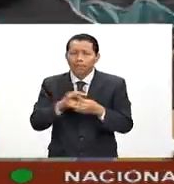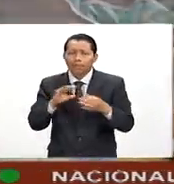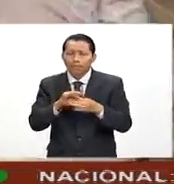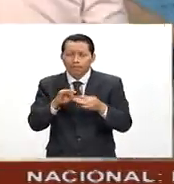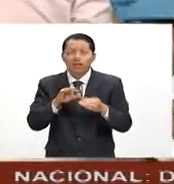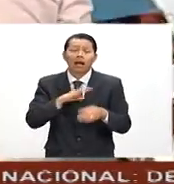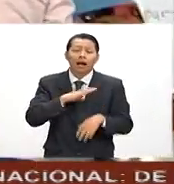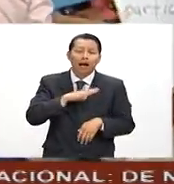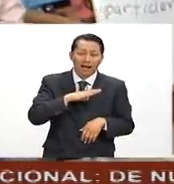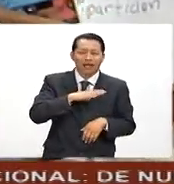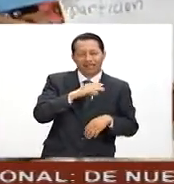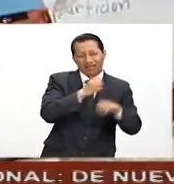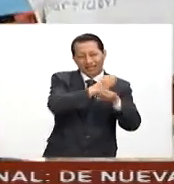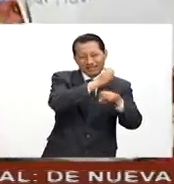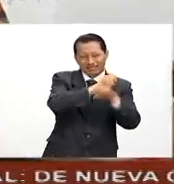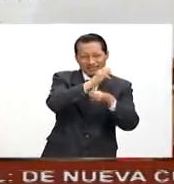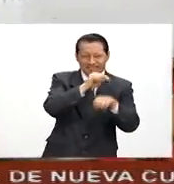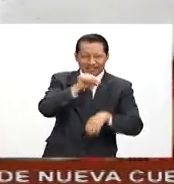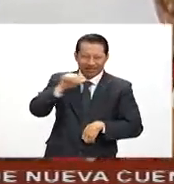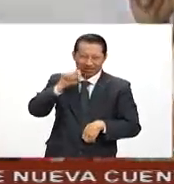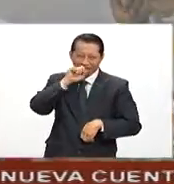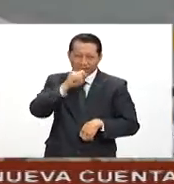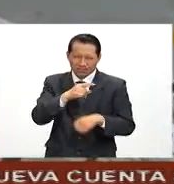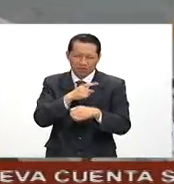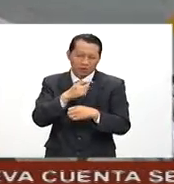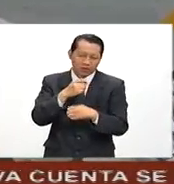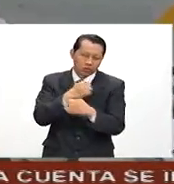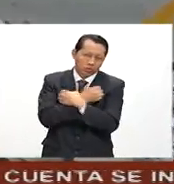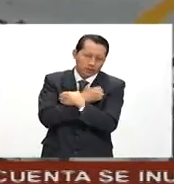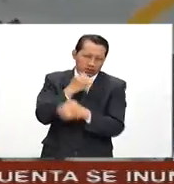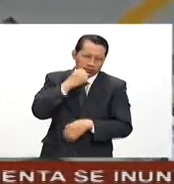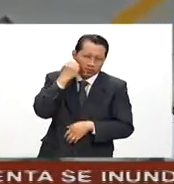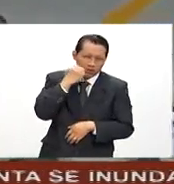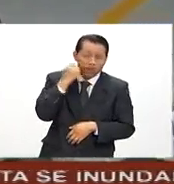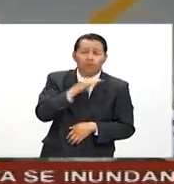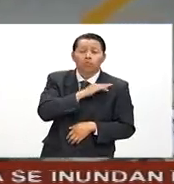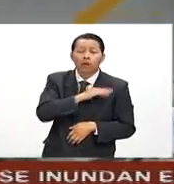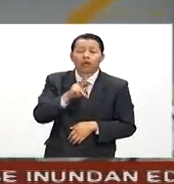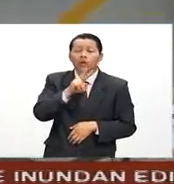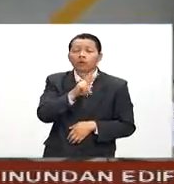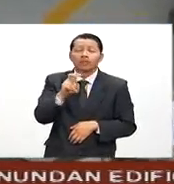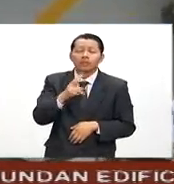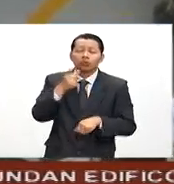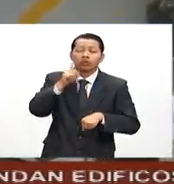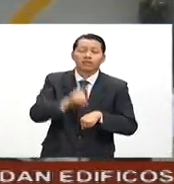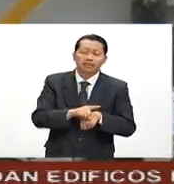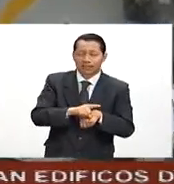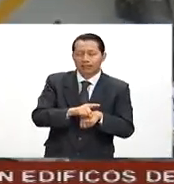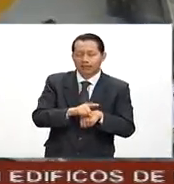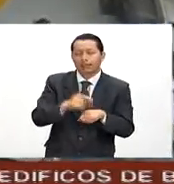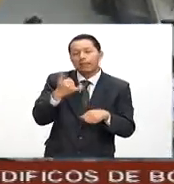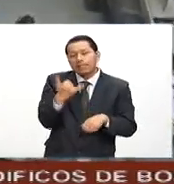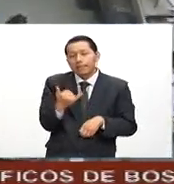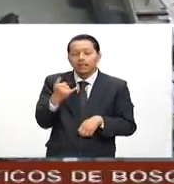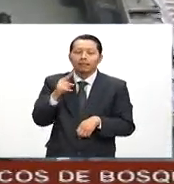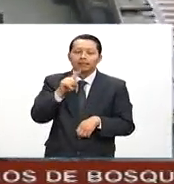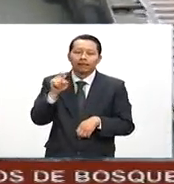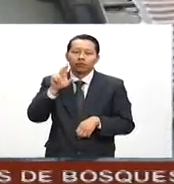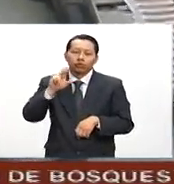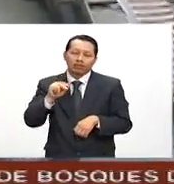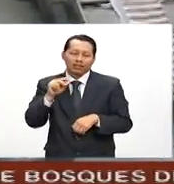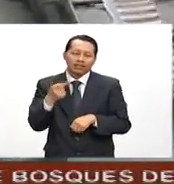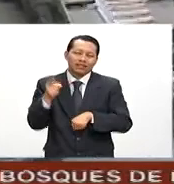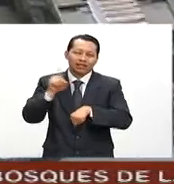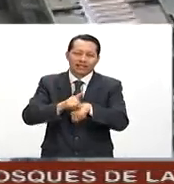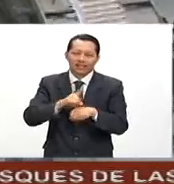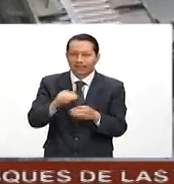educativas locales para definir qué escuelas cumplirán 200 días de clases y cuáles 180. Dijo también que los libros de